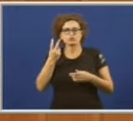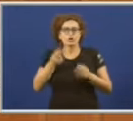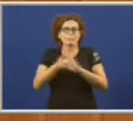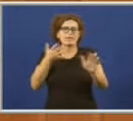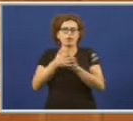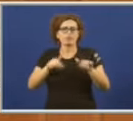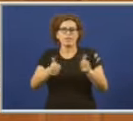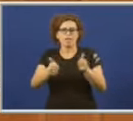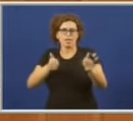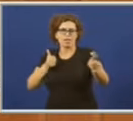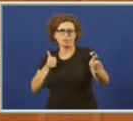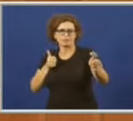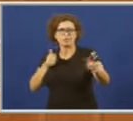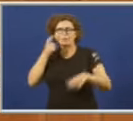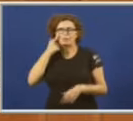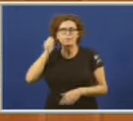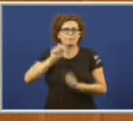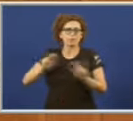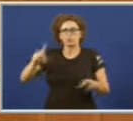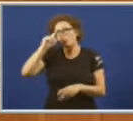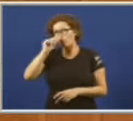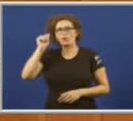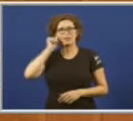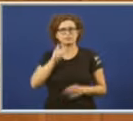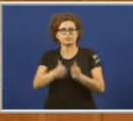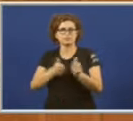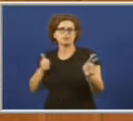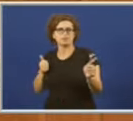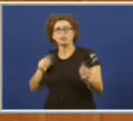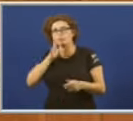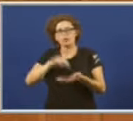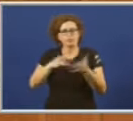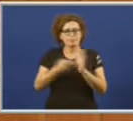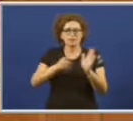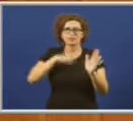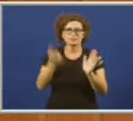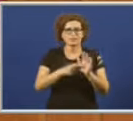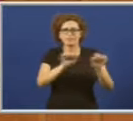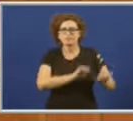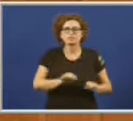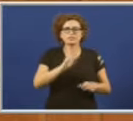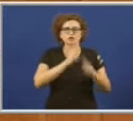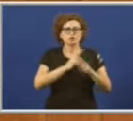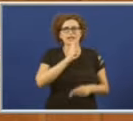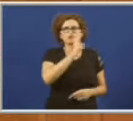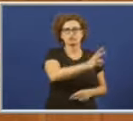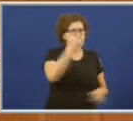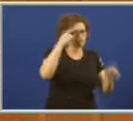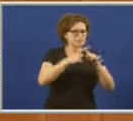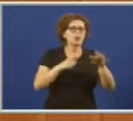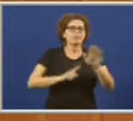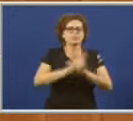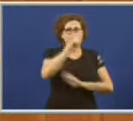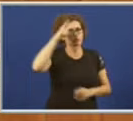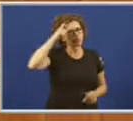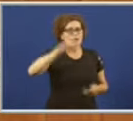nomeadamente en Lugo e Ourense. Por iso defendemos un plan integral plurianual de desenvolvemento rural.